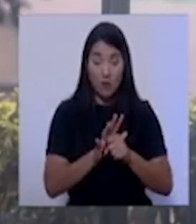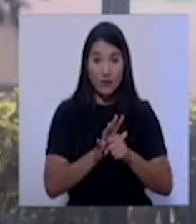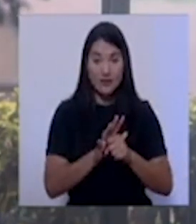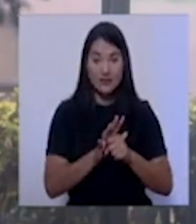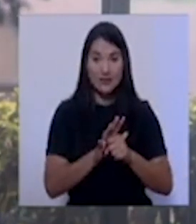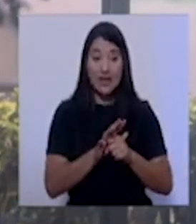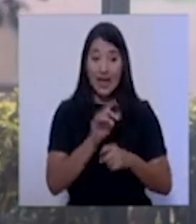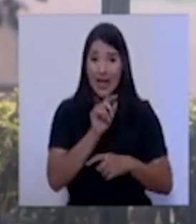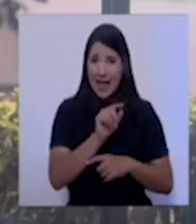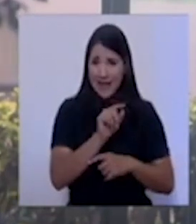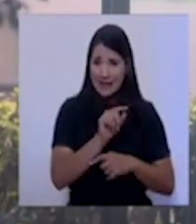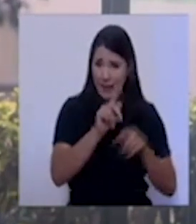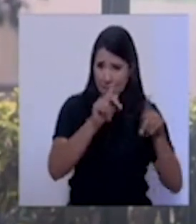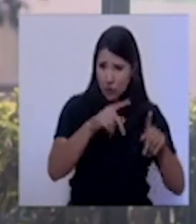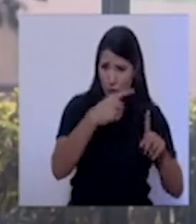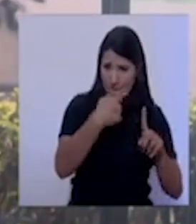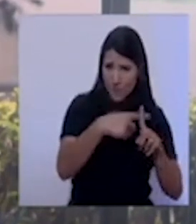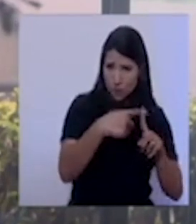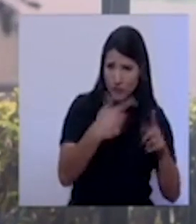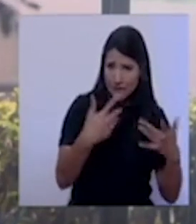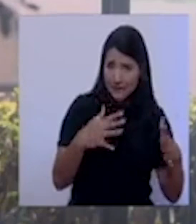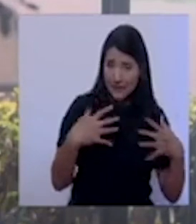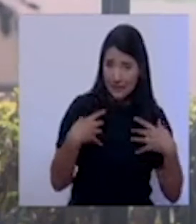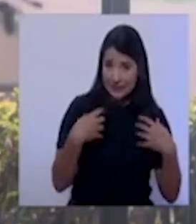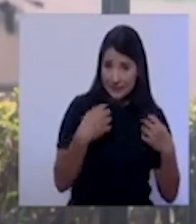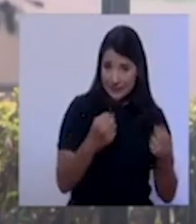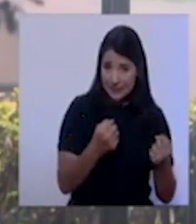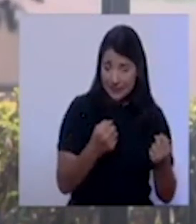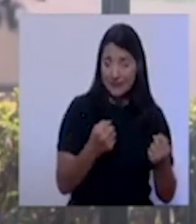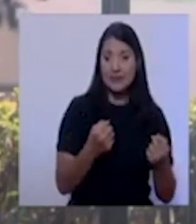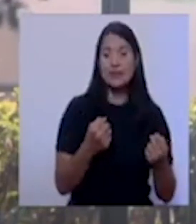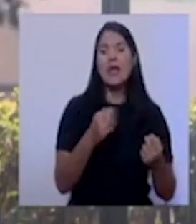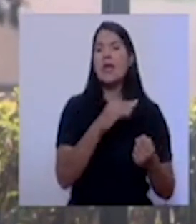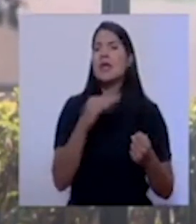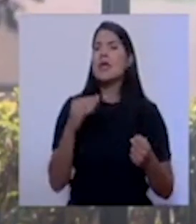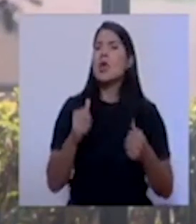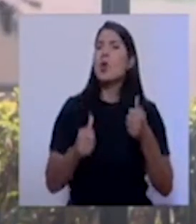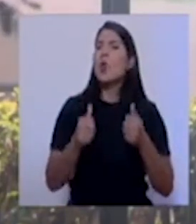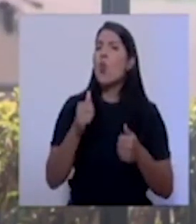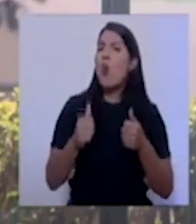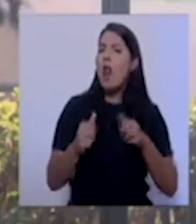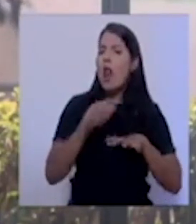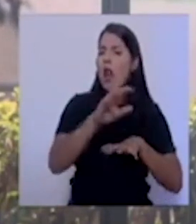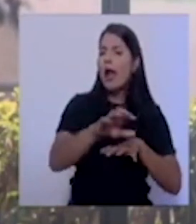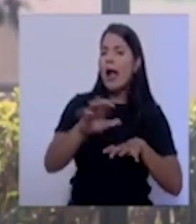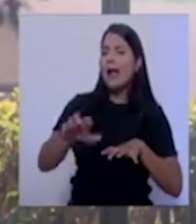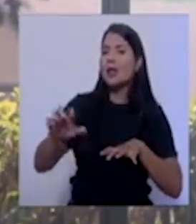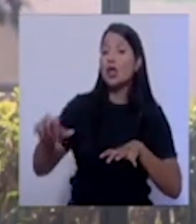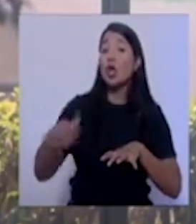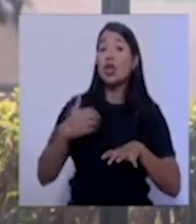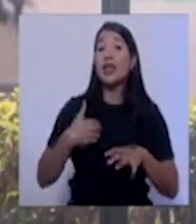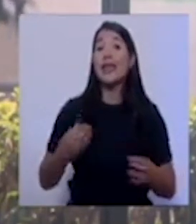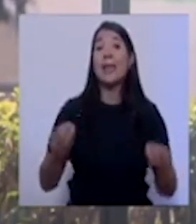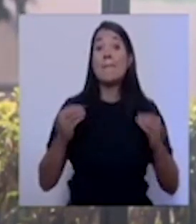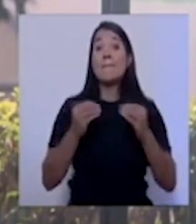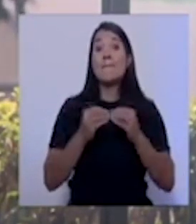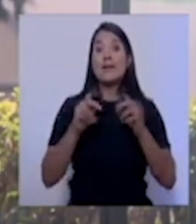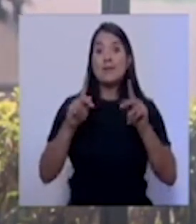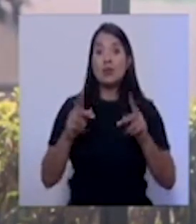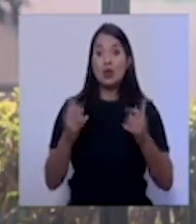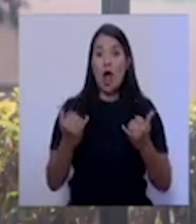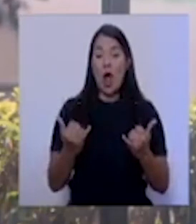casos positivos, recuperados? ¿Y cuál es la zona que alberga más en este momento de